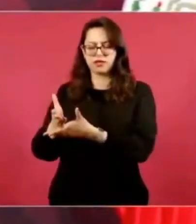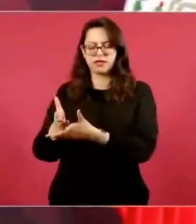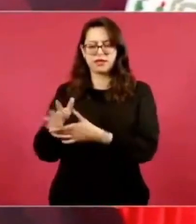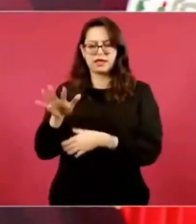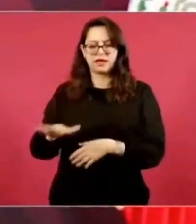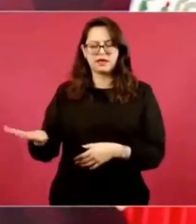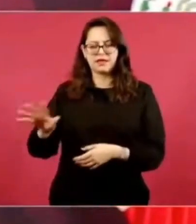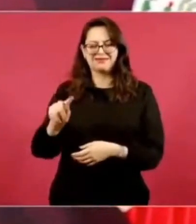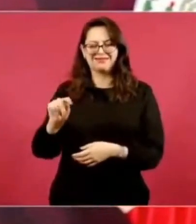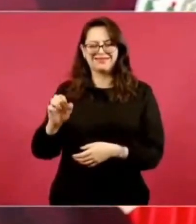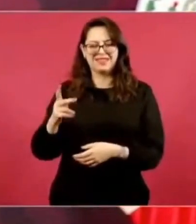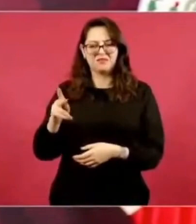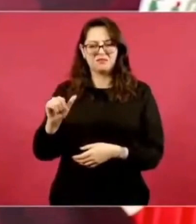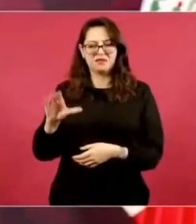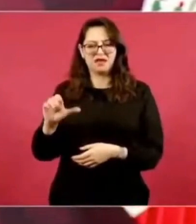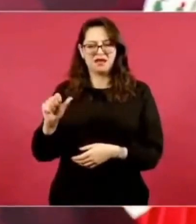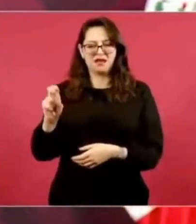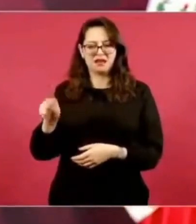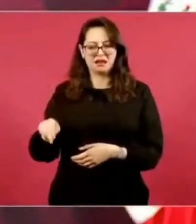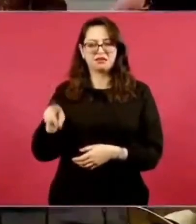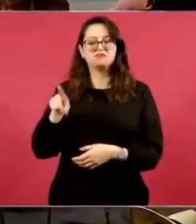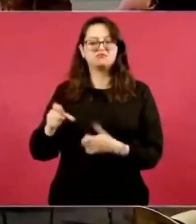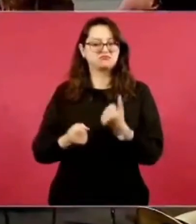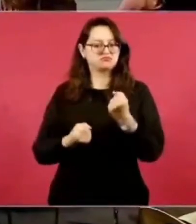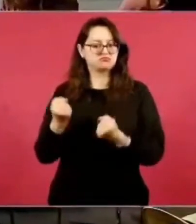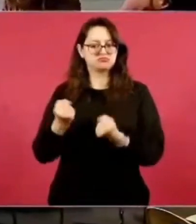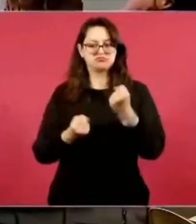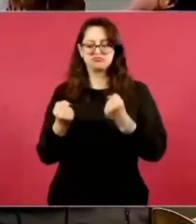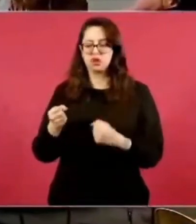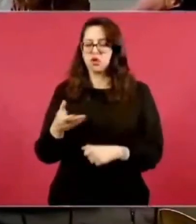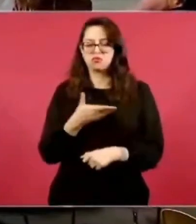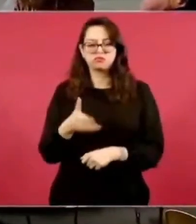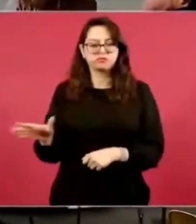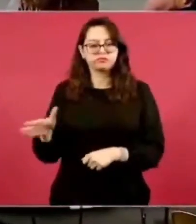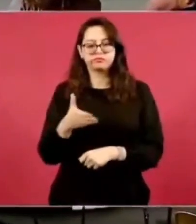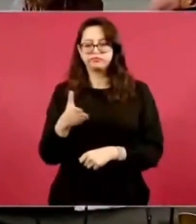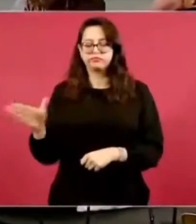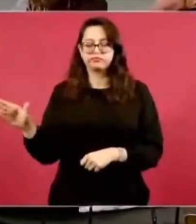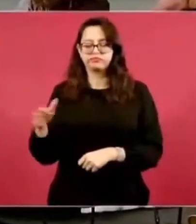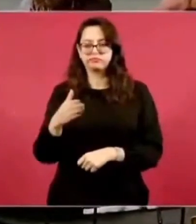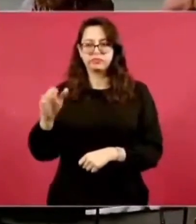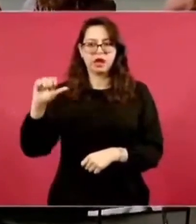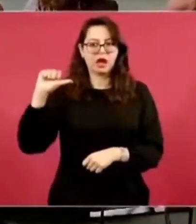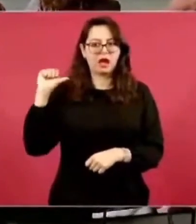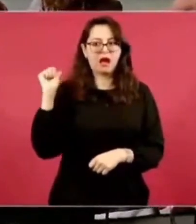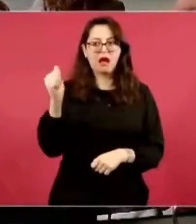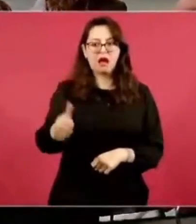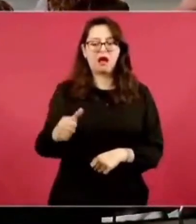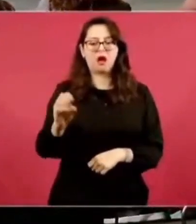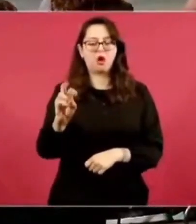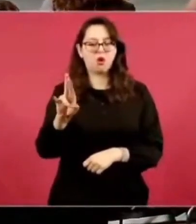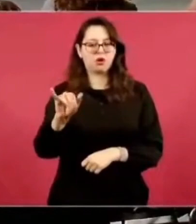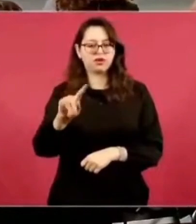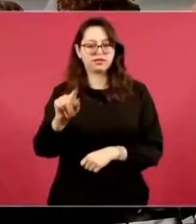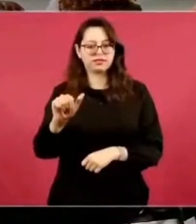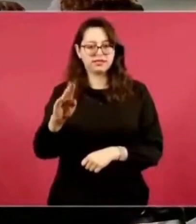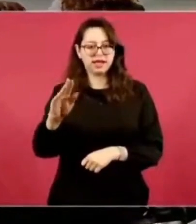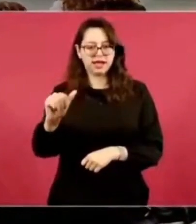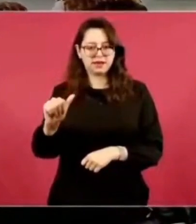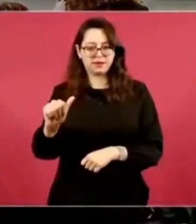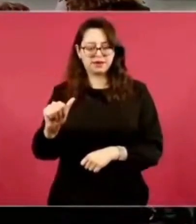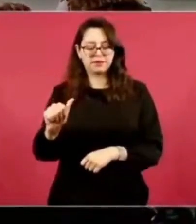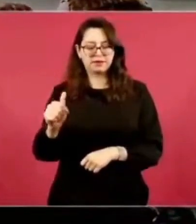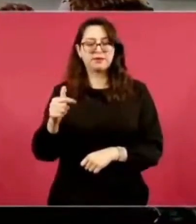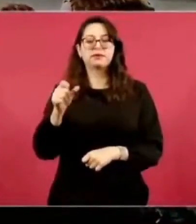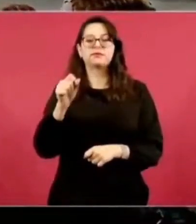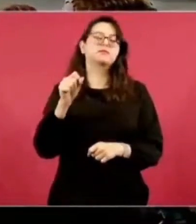y de ahí nos fuimos por carretera a Orizaba y pasamos por